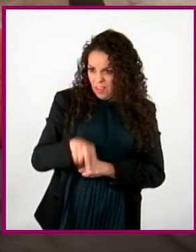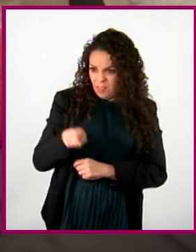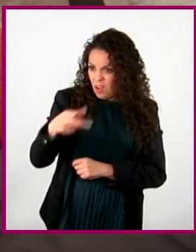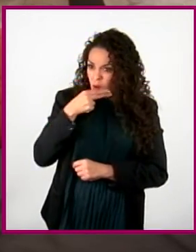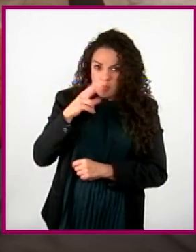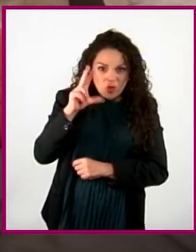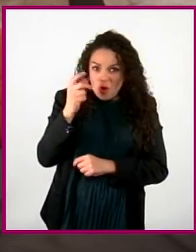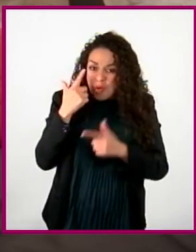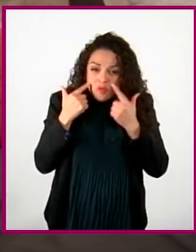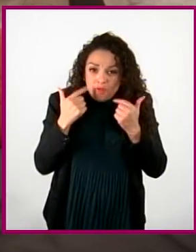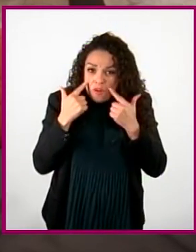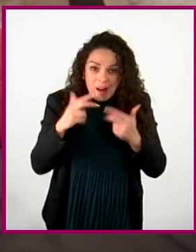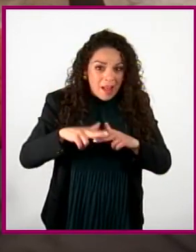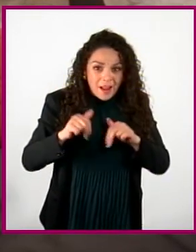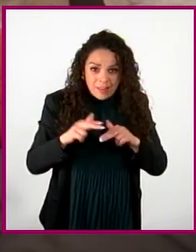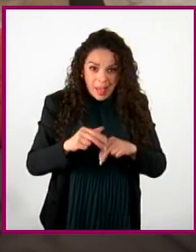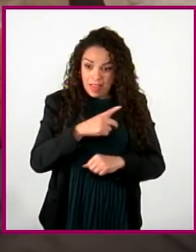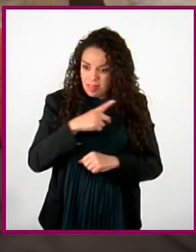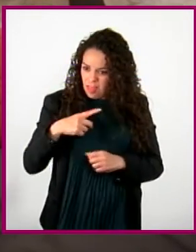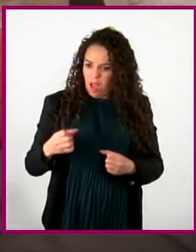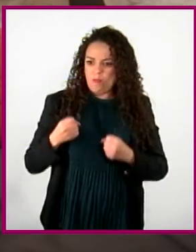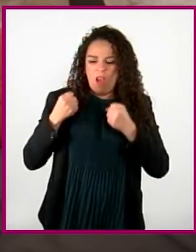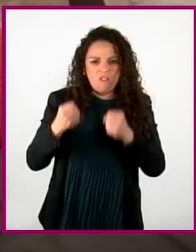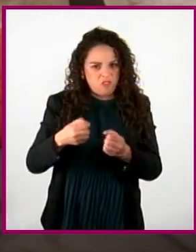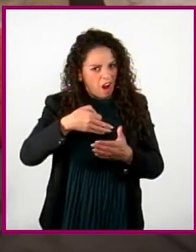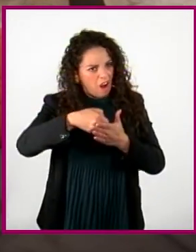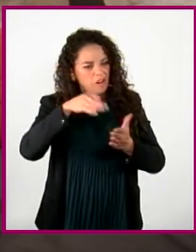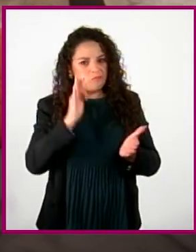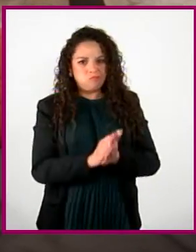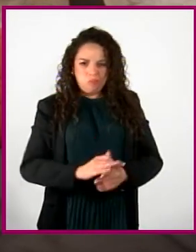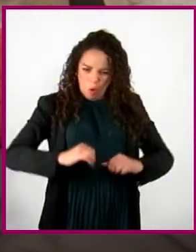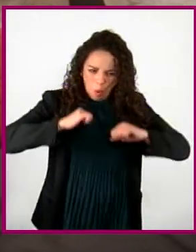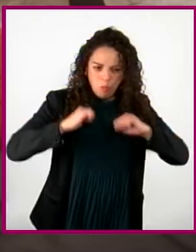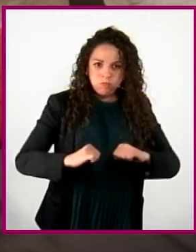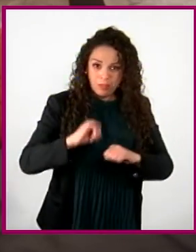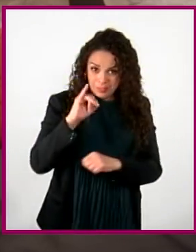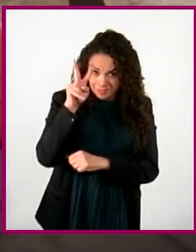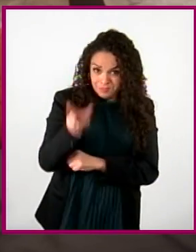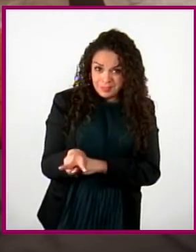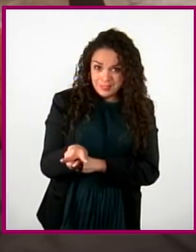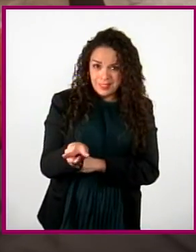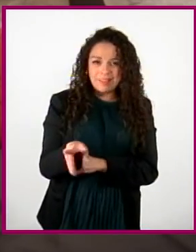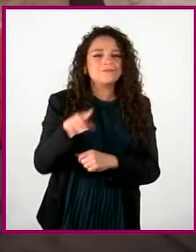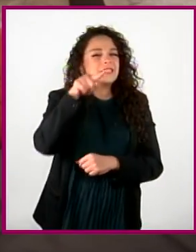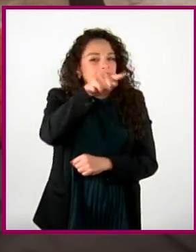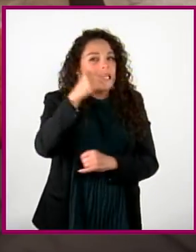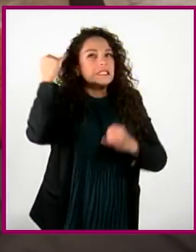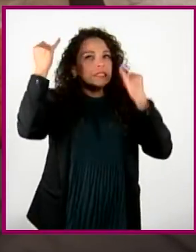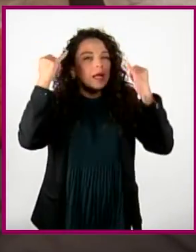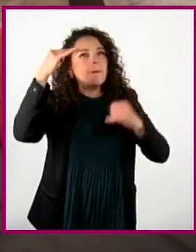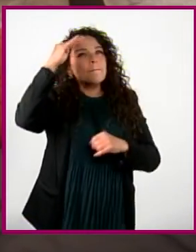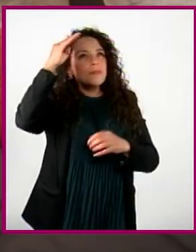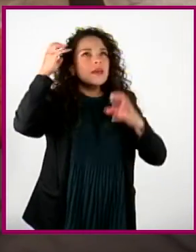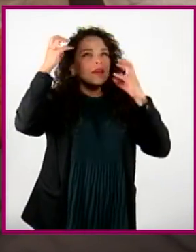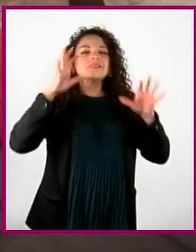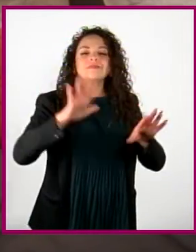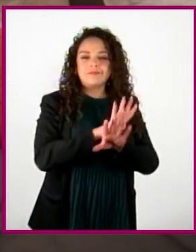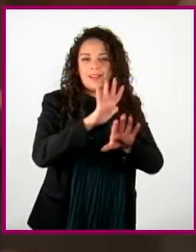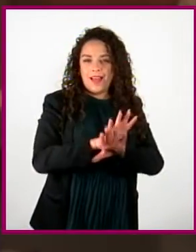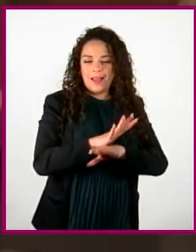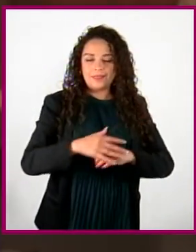¿Neta los hombres deben ser fuertes, valientes y autoritarios? Reconstruye esas ideas. ¡Y ya!